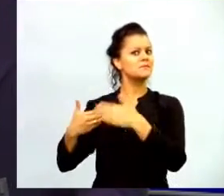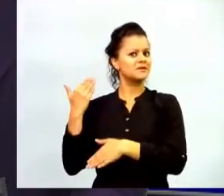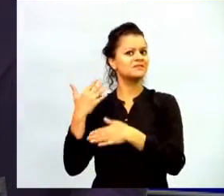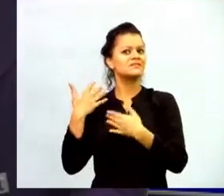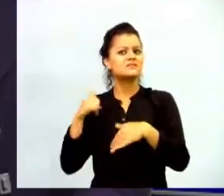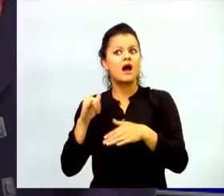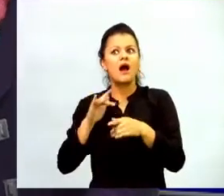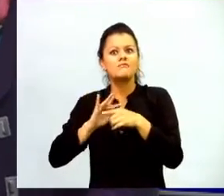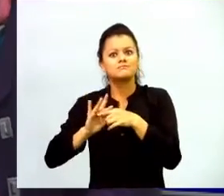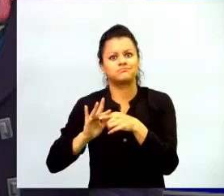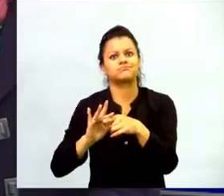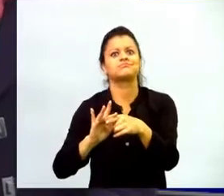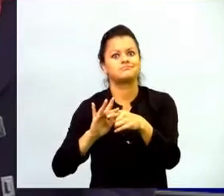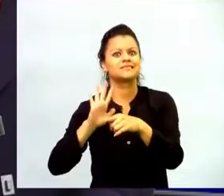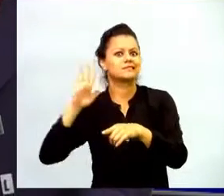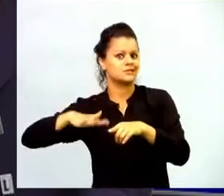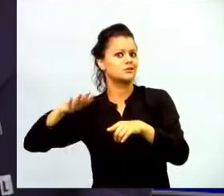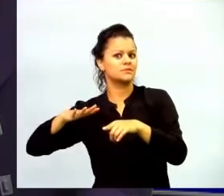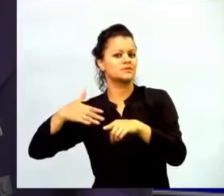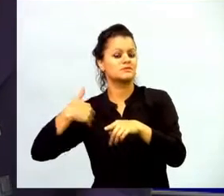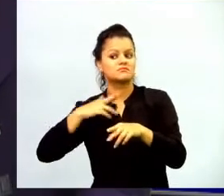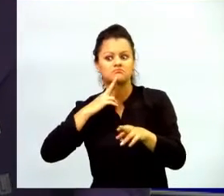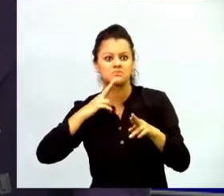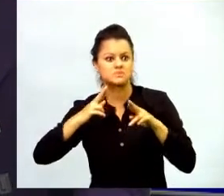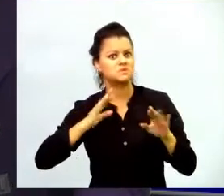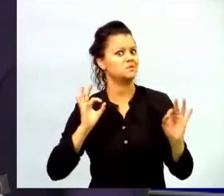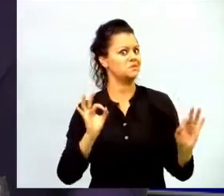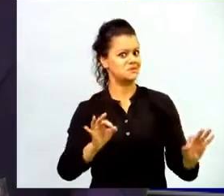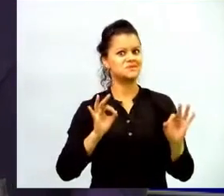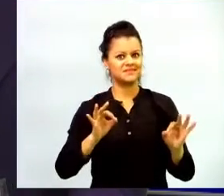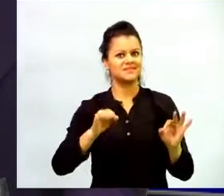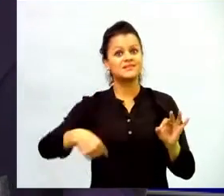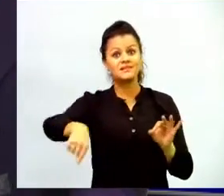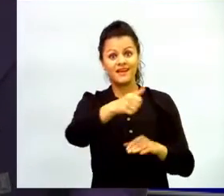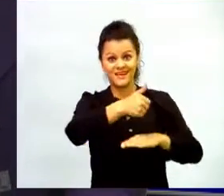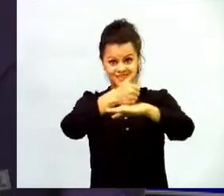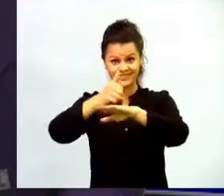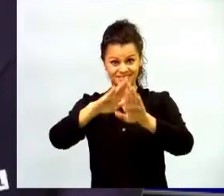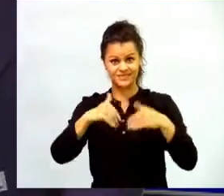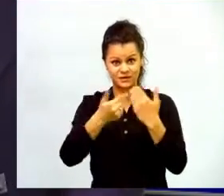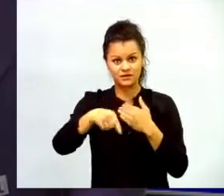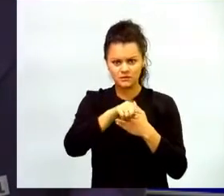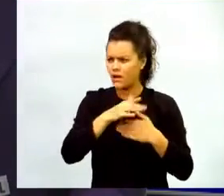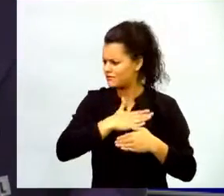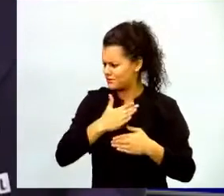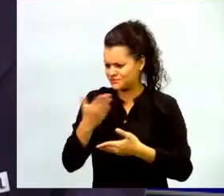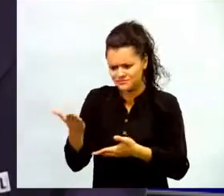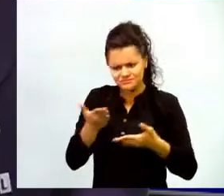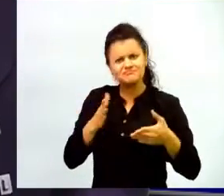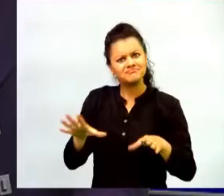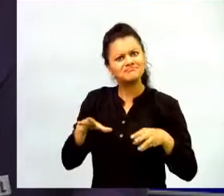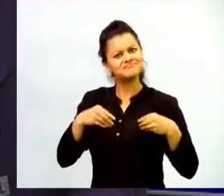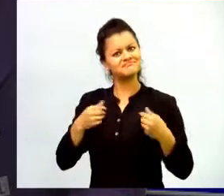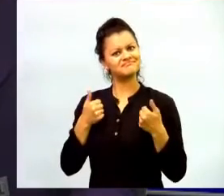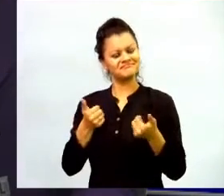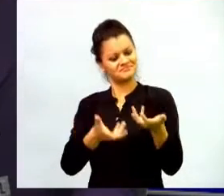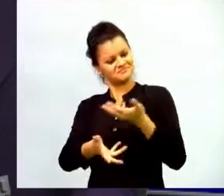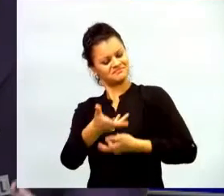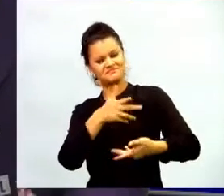que es el modelo ya de intervención, con muy buenos resultados, con muy buena acogida por parte de los directivos, de los docentes, de los estudiantes, y donde